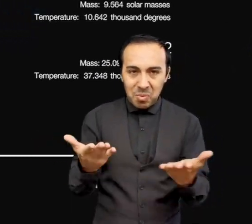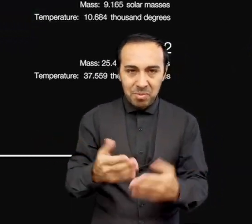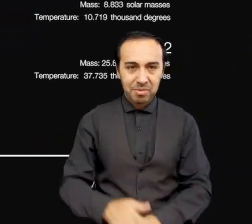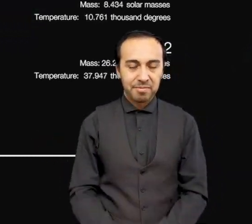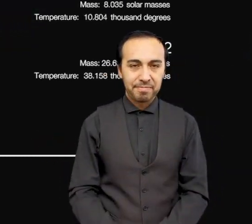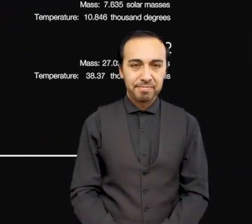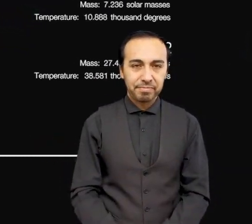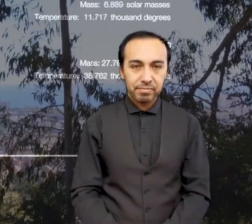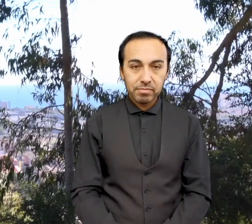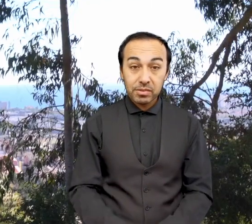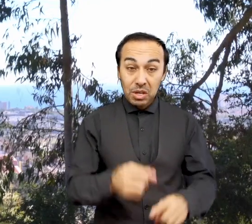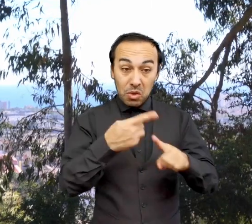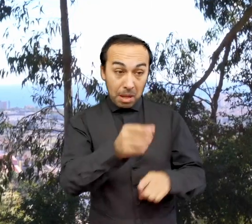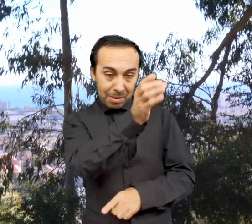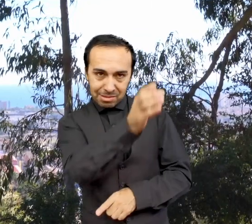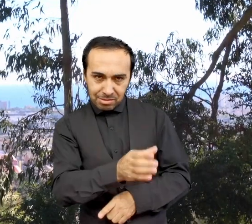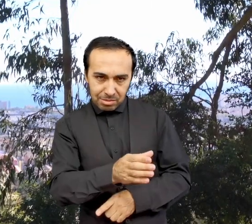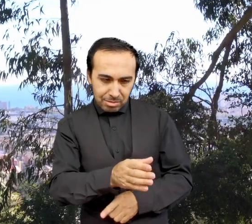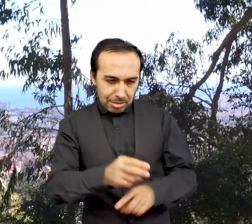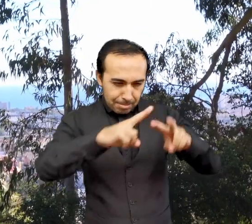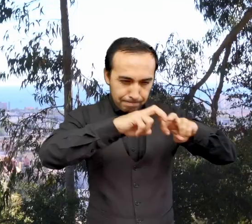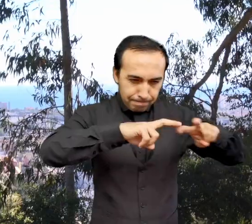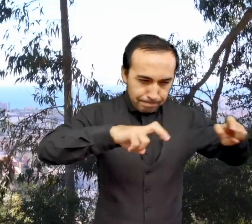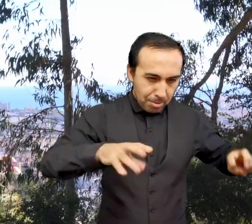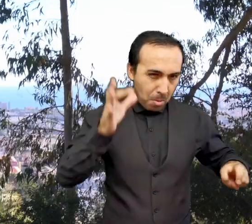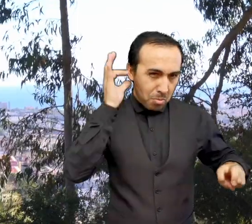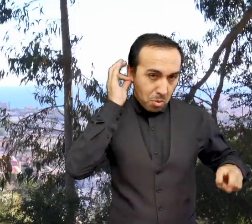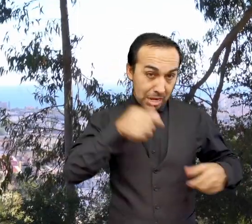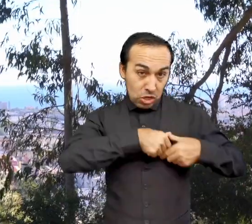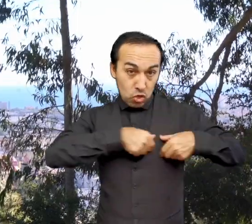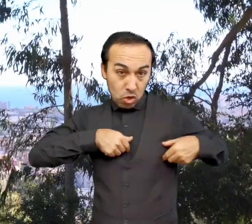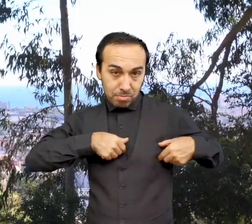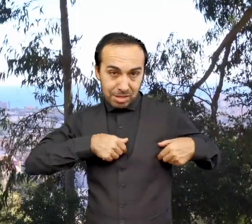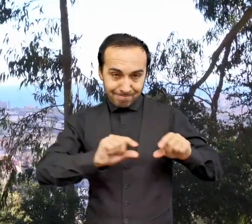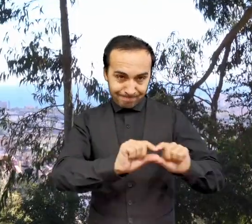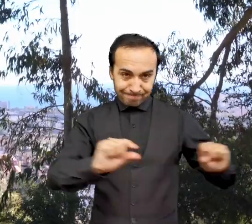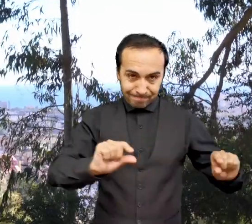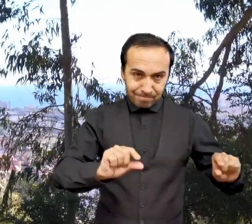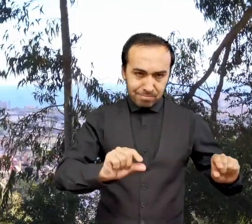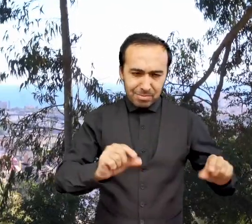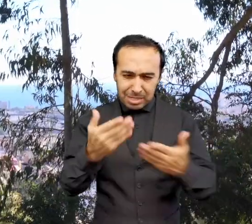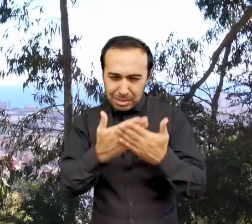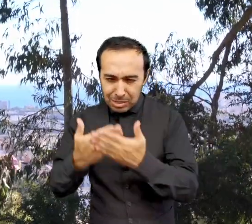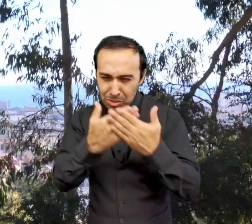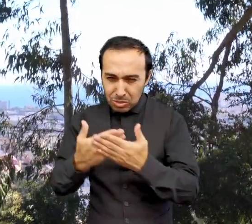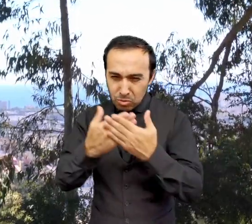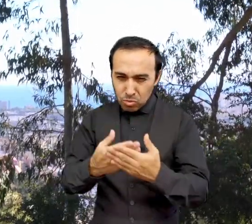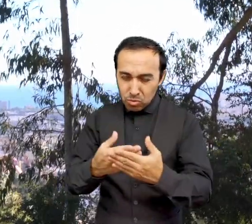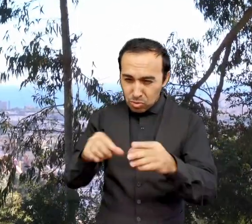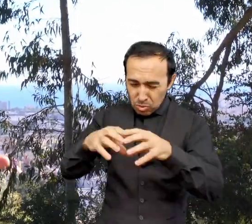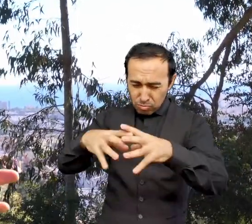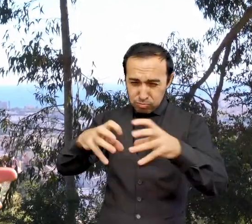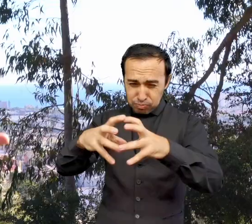Por otro lado, la doctora Nidia Morrell, astrónoma residente del Observatorio Las Campanas, estudia supernovas y estrellas masivas